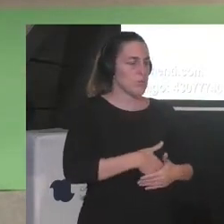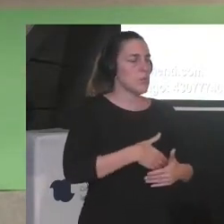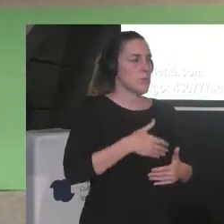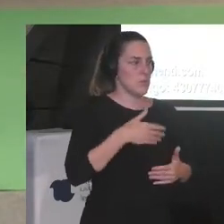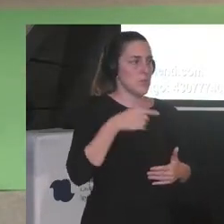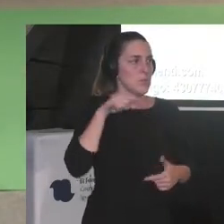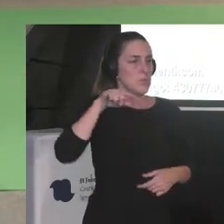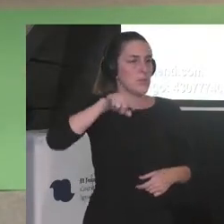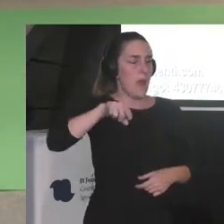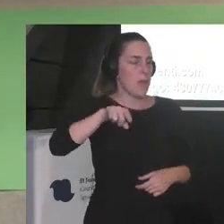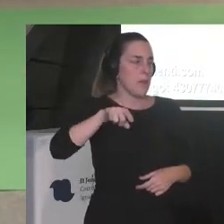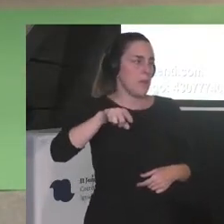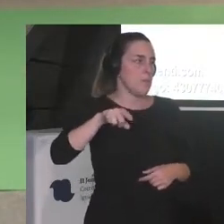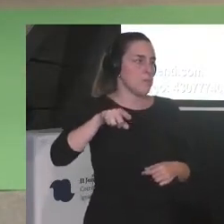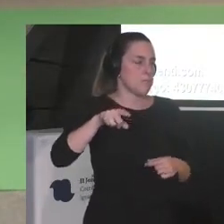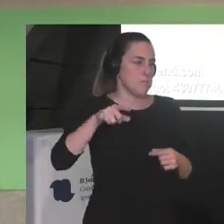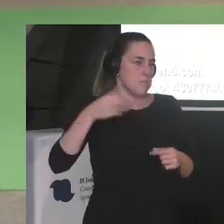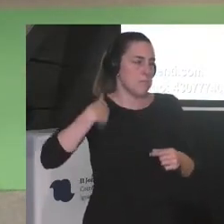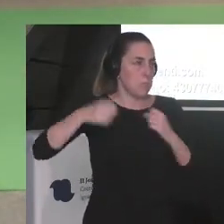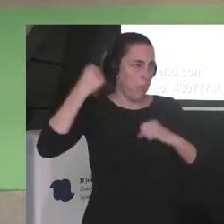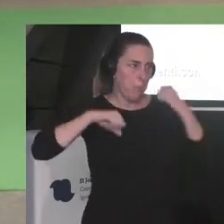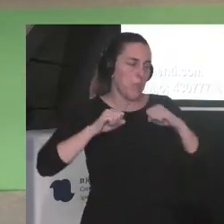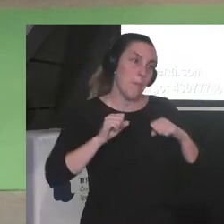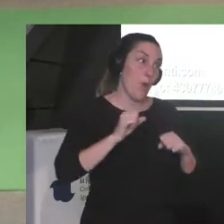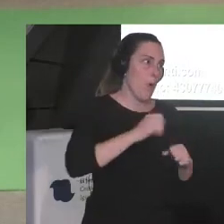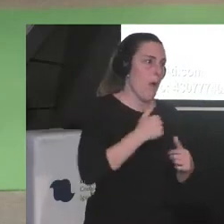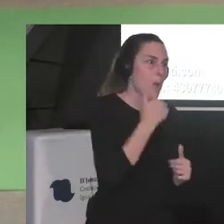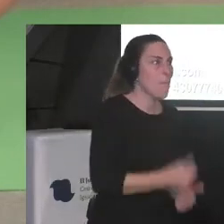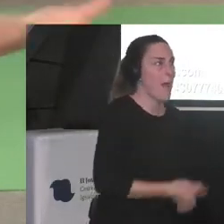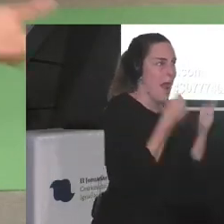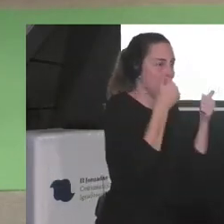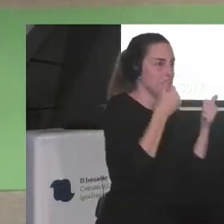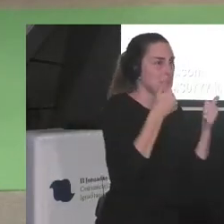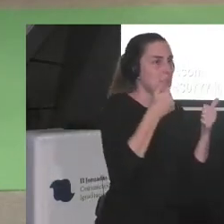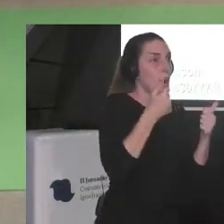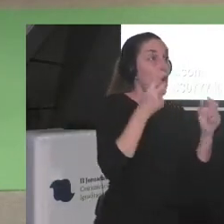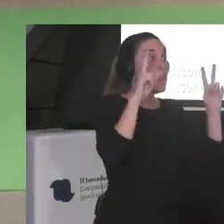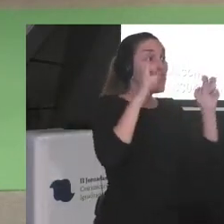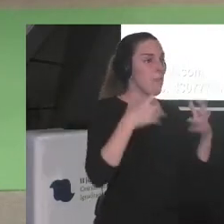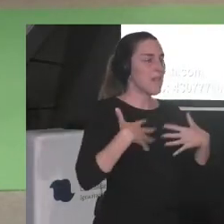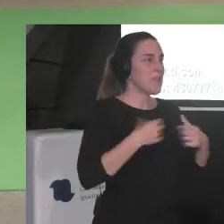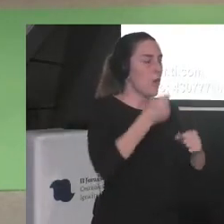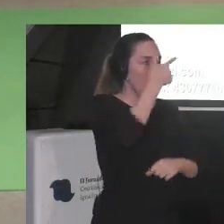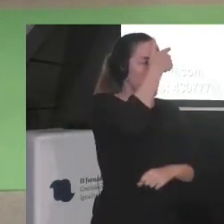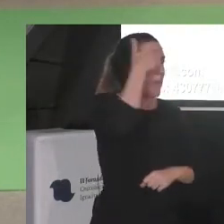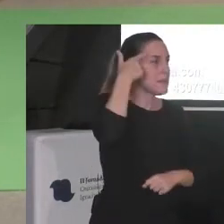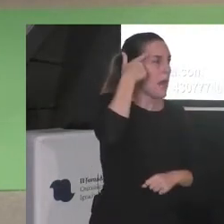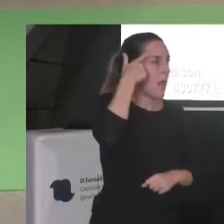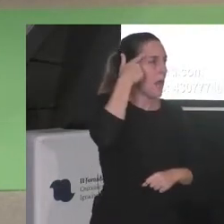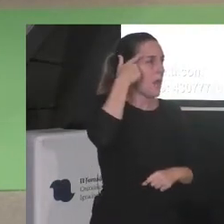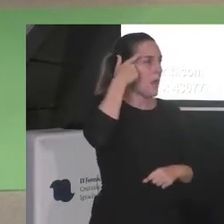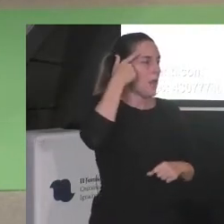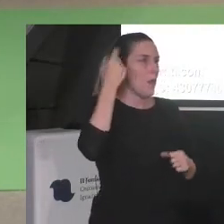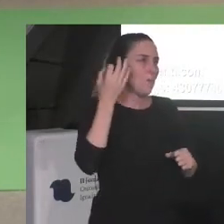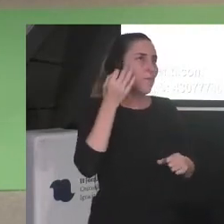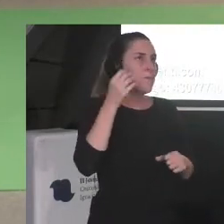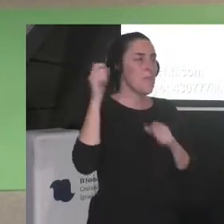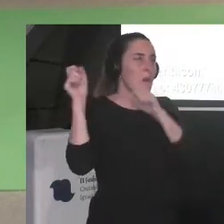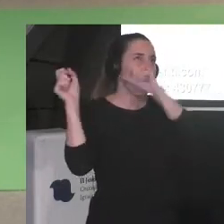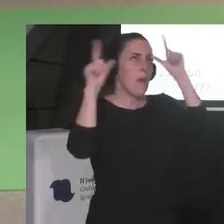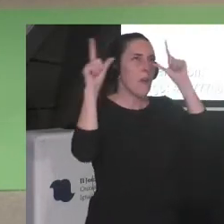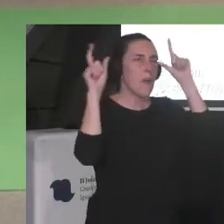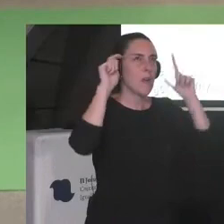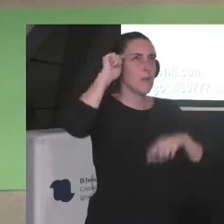pero bueno hablando de salud mental ¿no? todos esos días en que empiezan a ensayar las piruetas aéreas sobre mi cabeza de mi barrio de